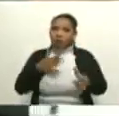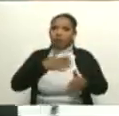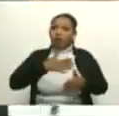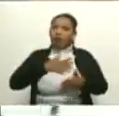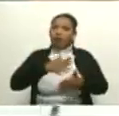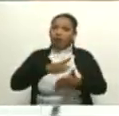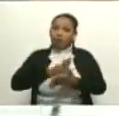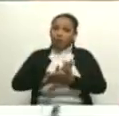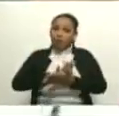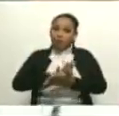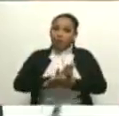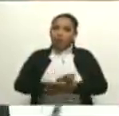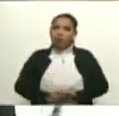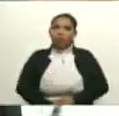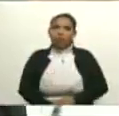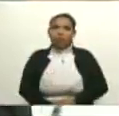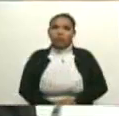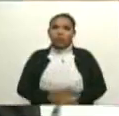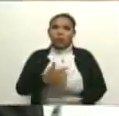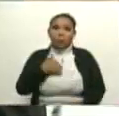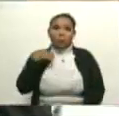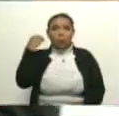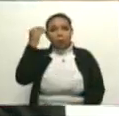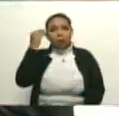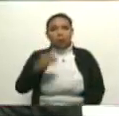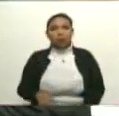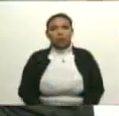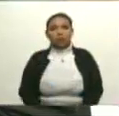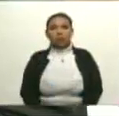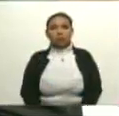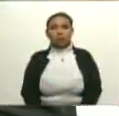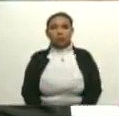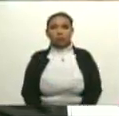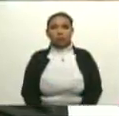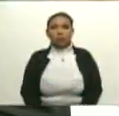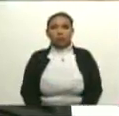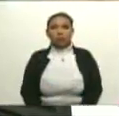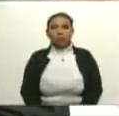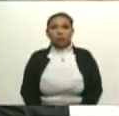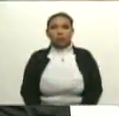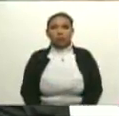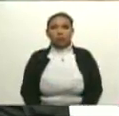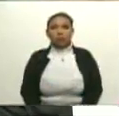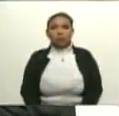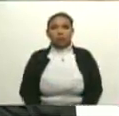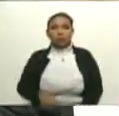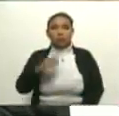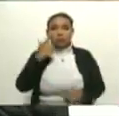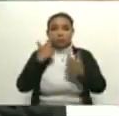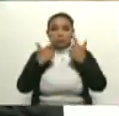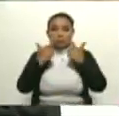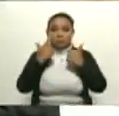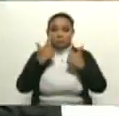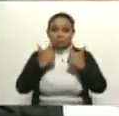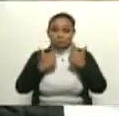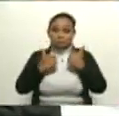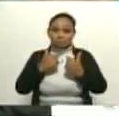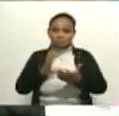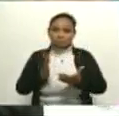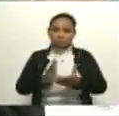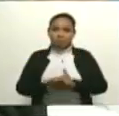Este... Pienso que... Te emociona, ¿verdad?